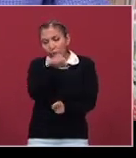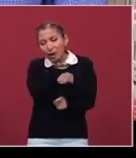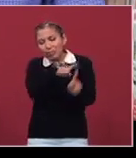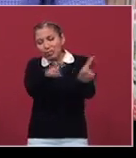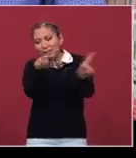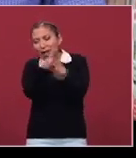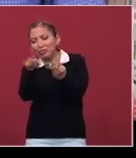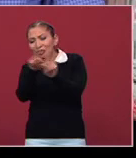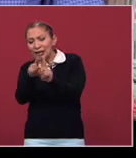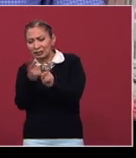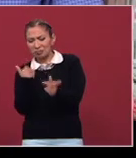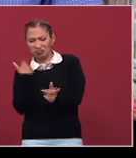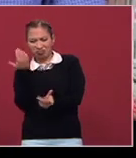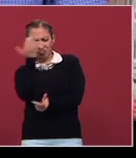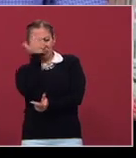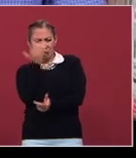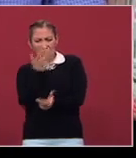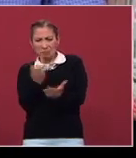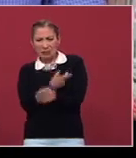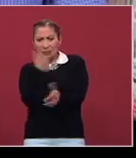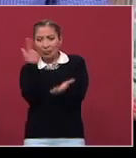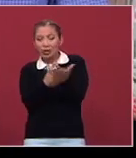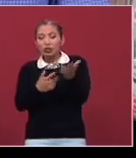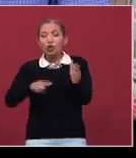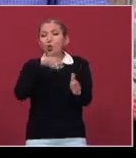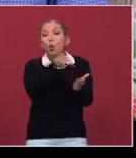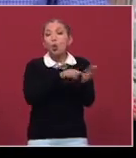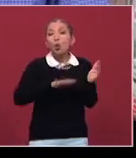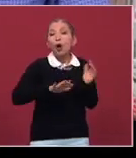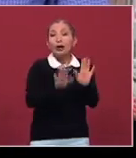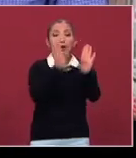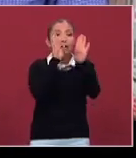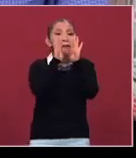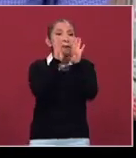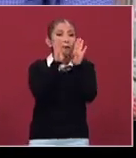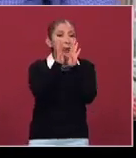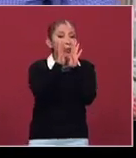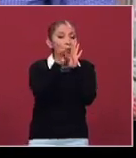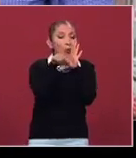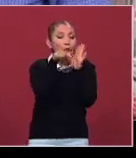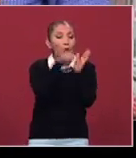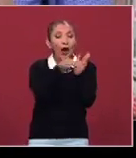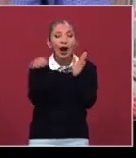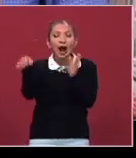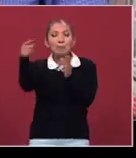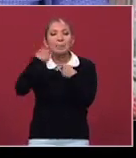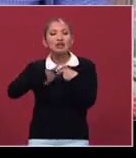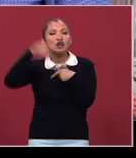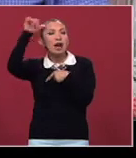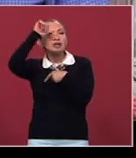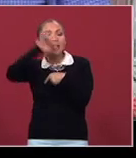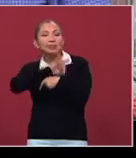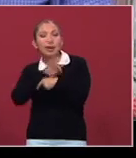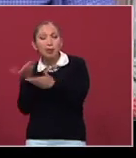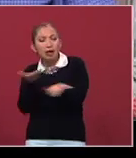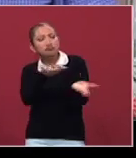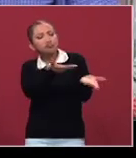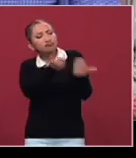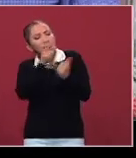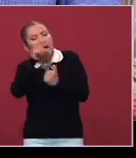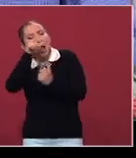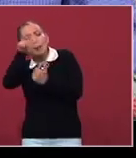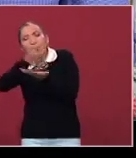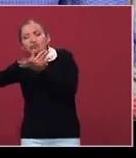de aberraciones que ocurren también en esos espacios del confesionario, con aquellos actores que debieran de acercar las almas hacia